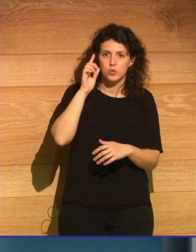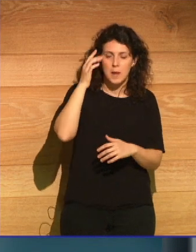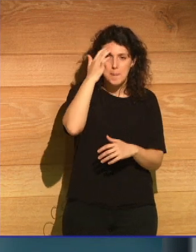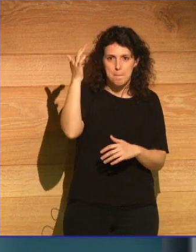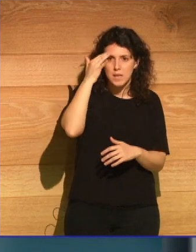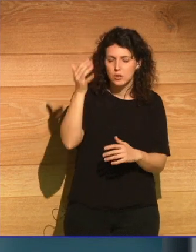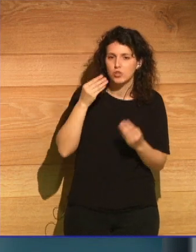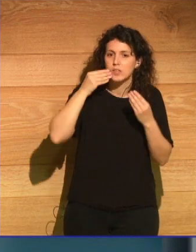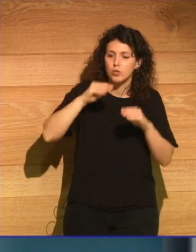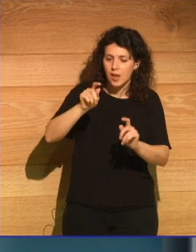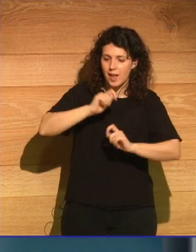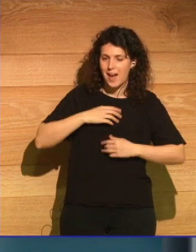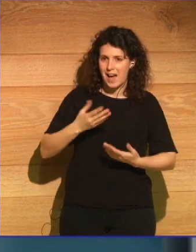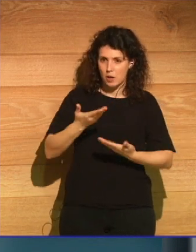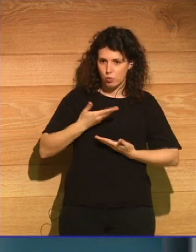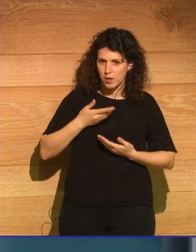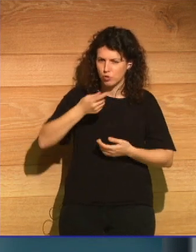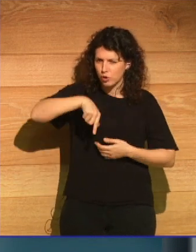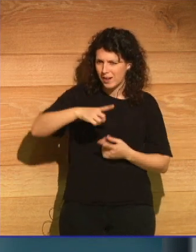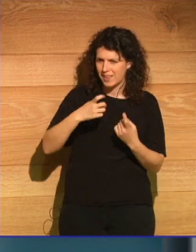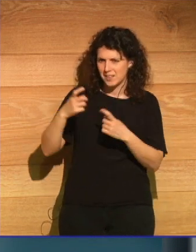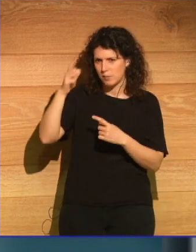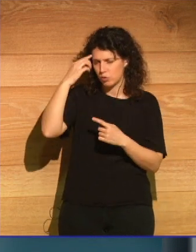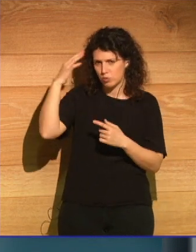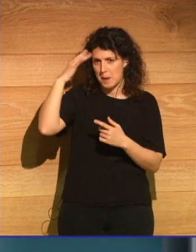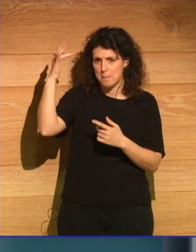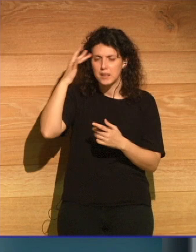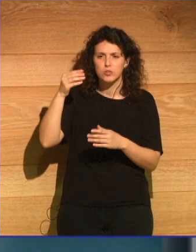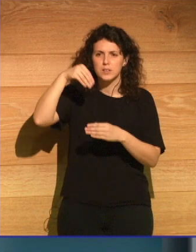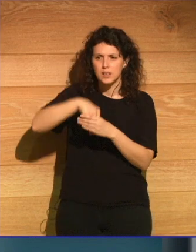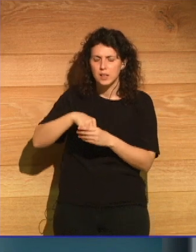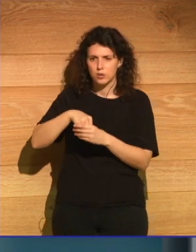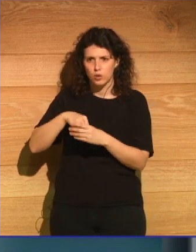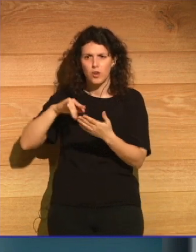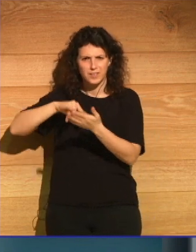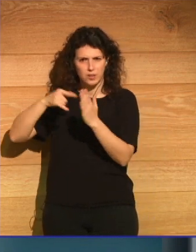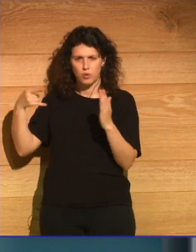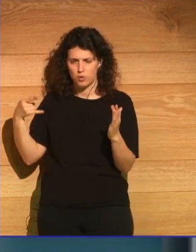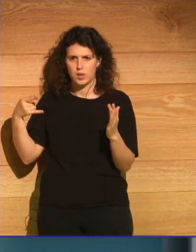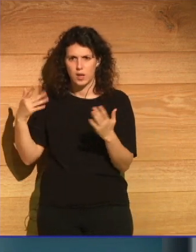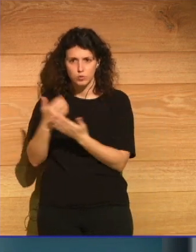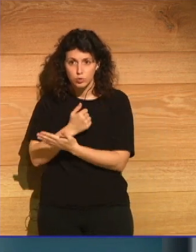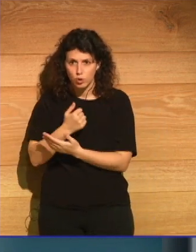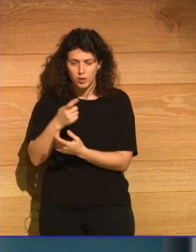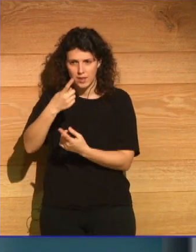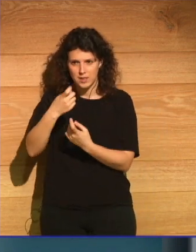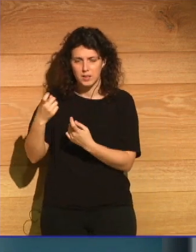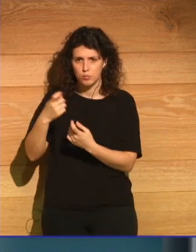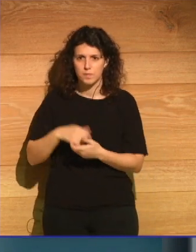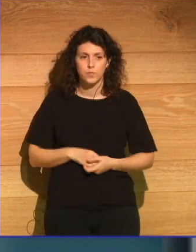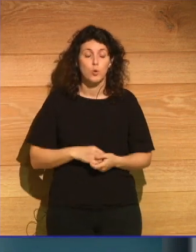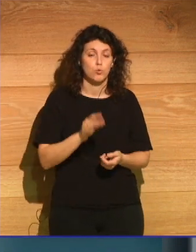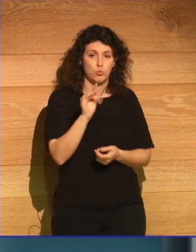estas historias nos van a ayudar necesitamos mitos dentro de este imperio de la tecnología sí